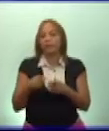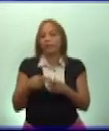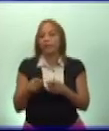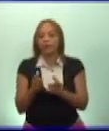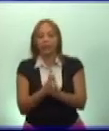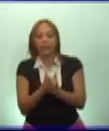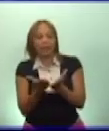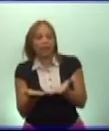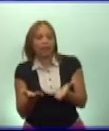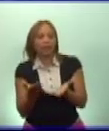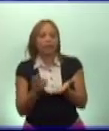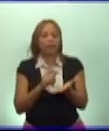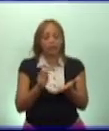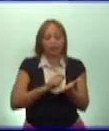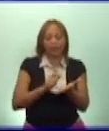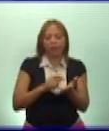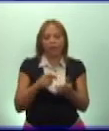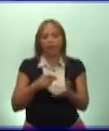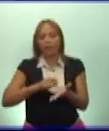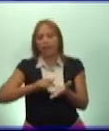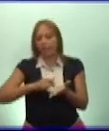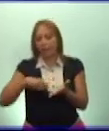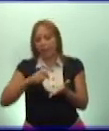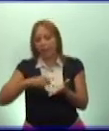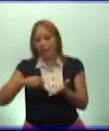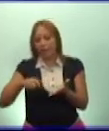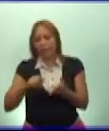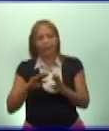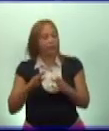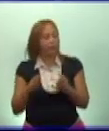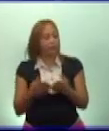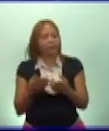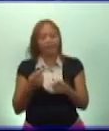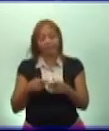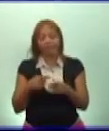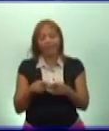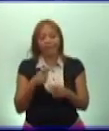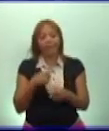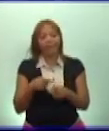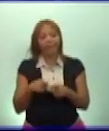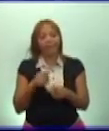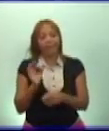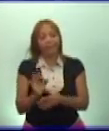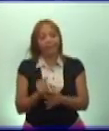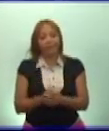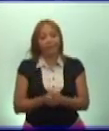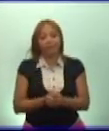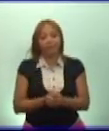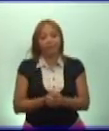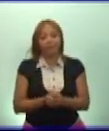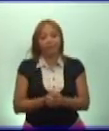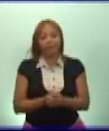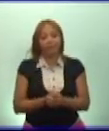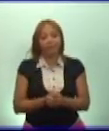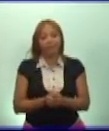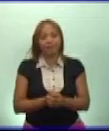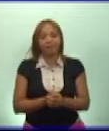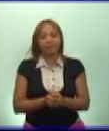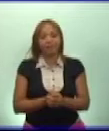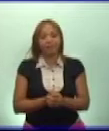garantizarles una educación que diferencia con la época de la república neocolonial.